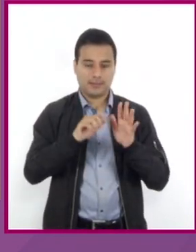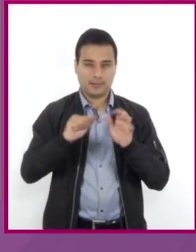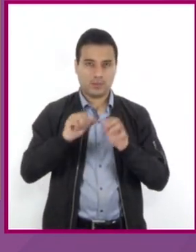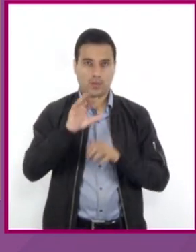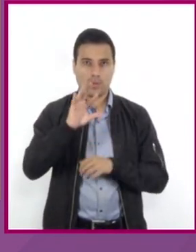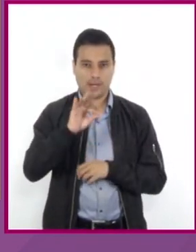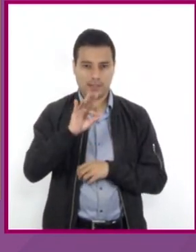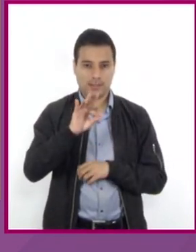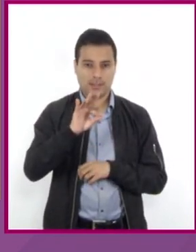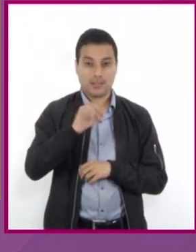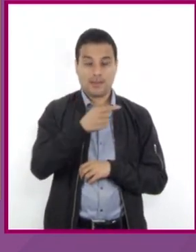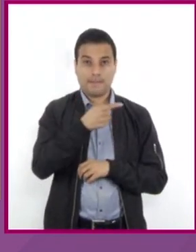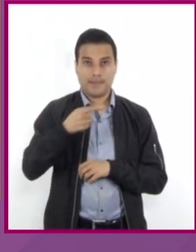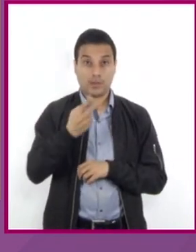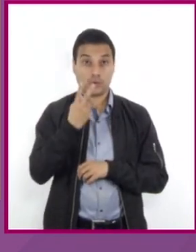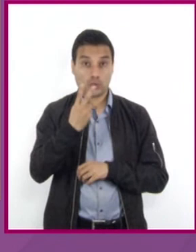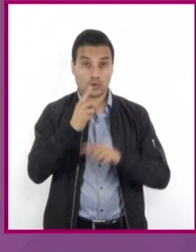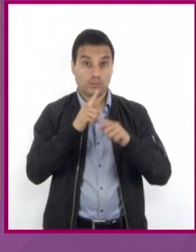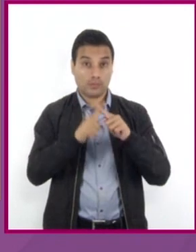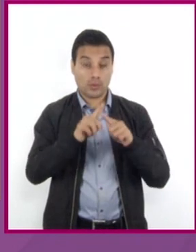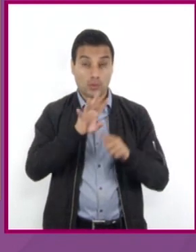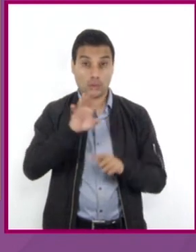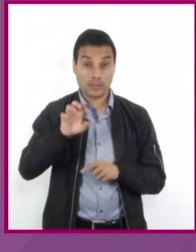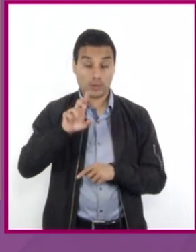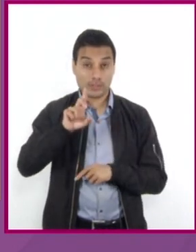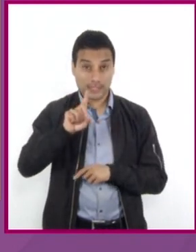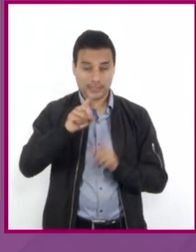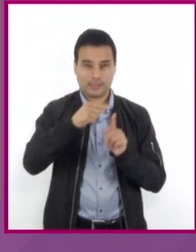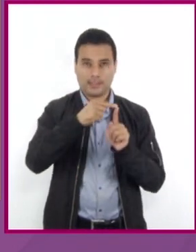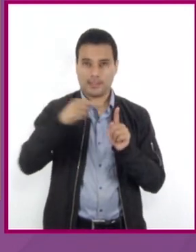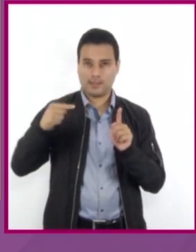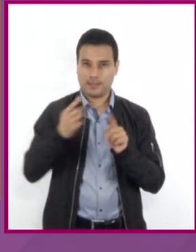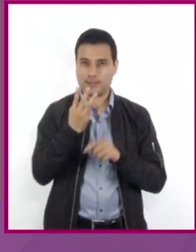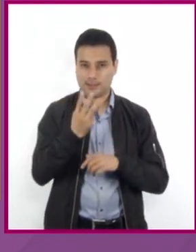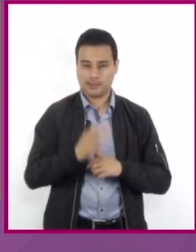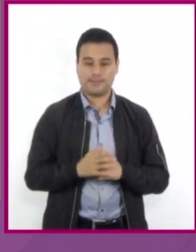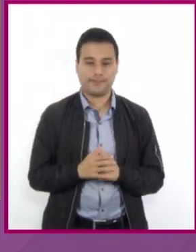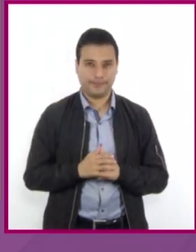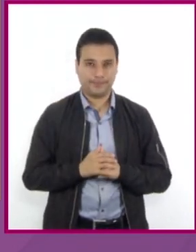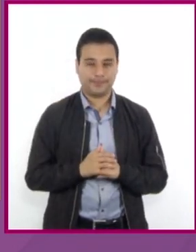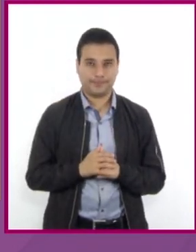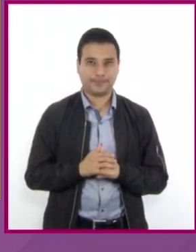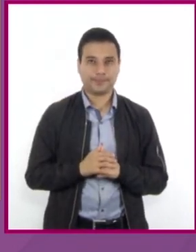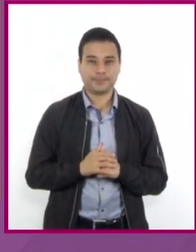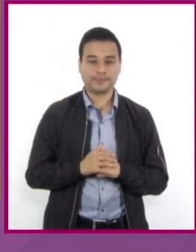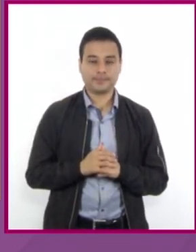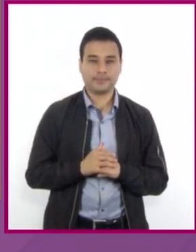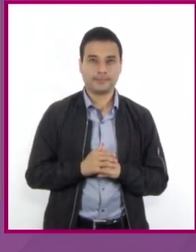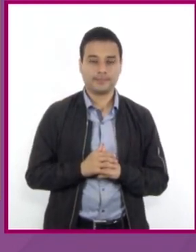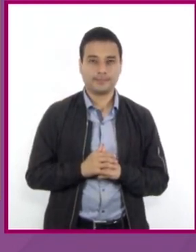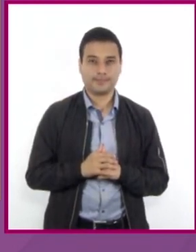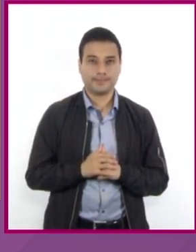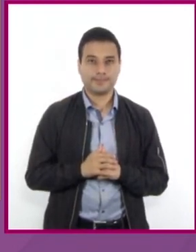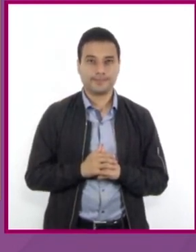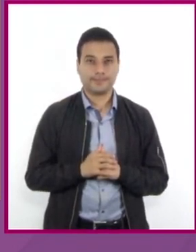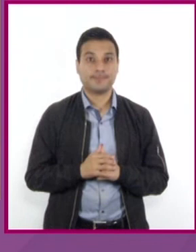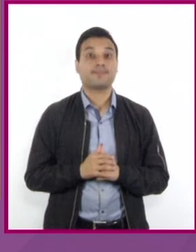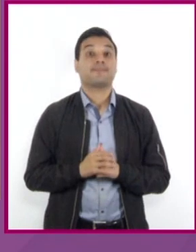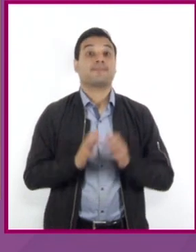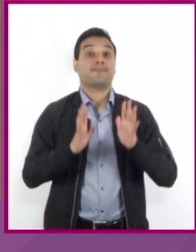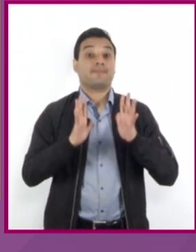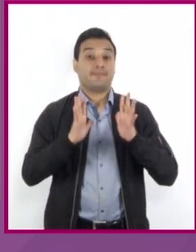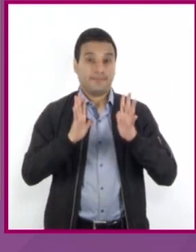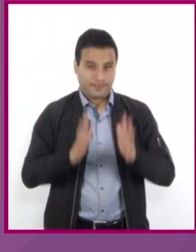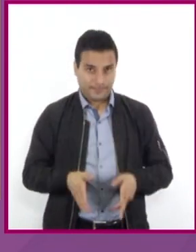menos 2 por 430 todo dividido entre 3 Llevamos a cabo el